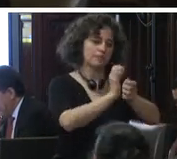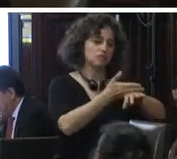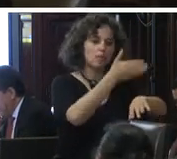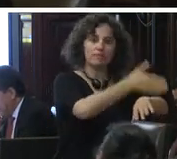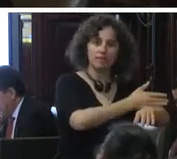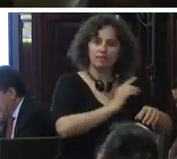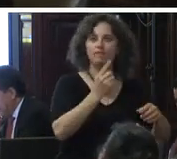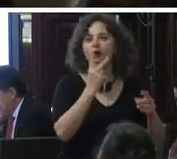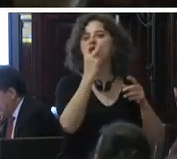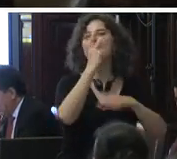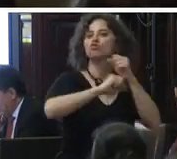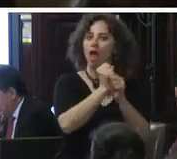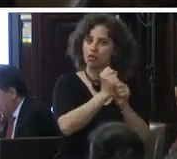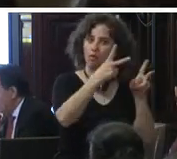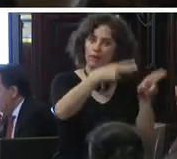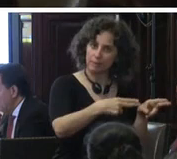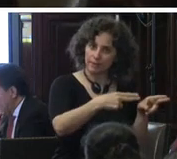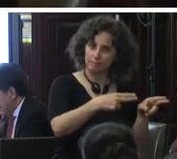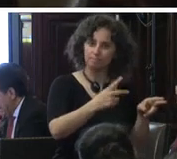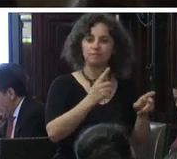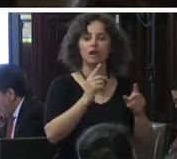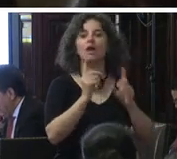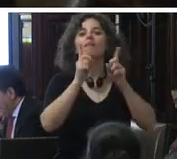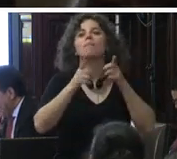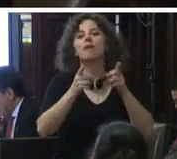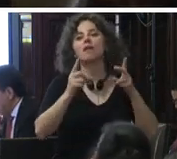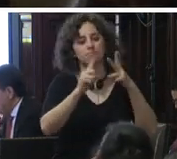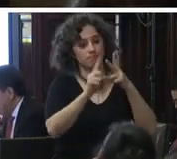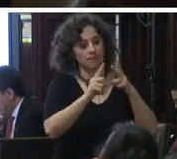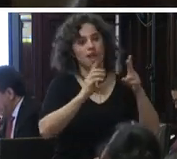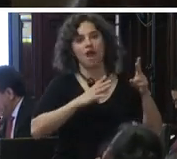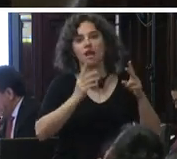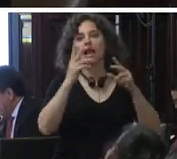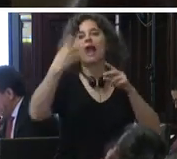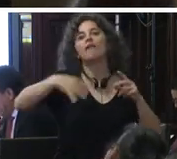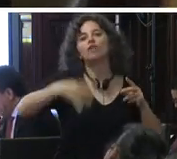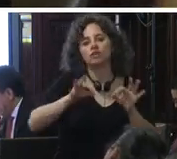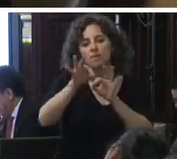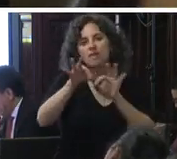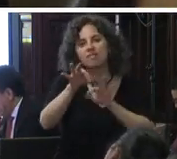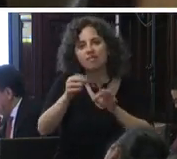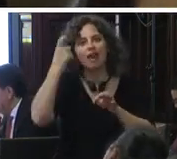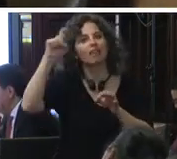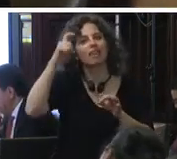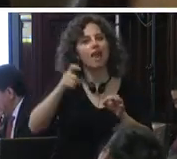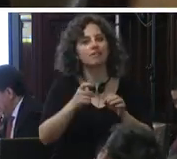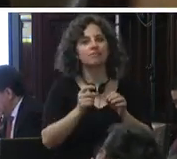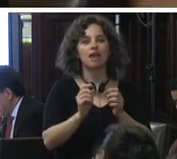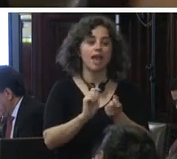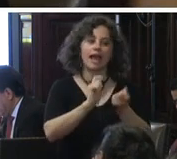años segundo un catálogo de 14 medidas alternativas a la prisión preventiva